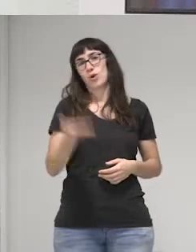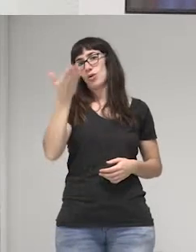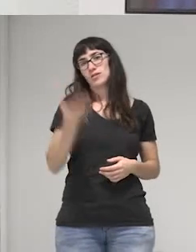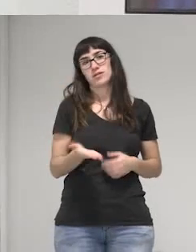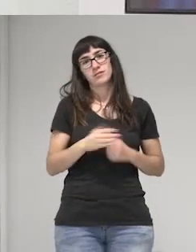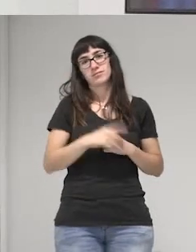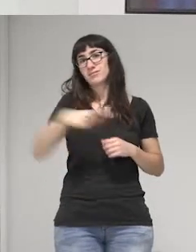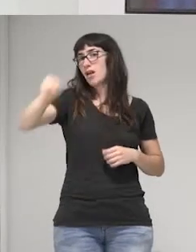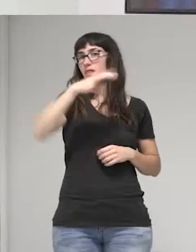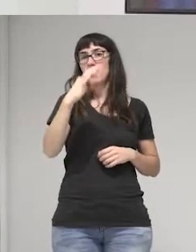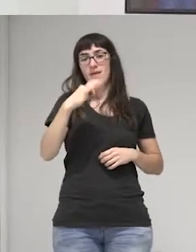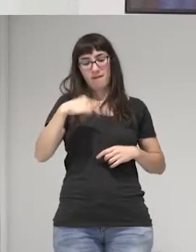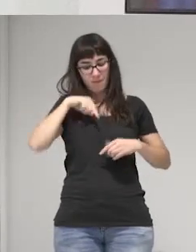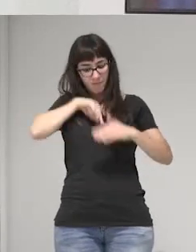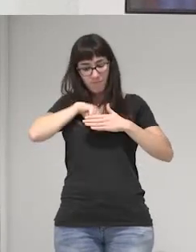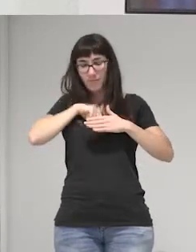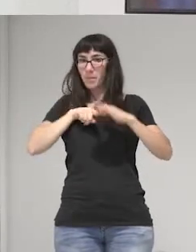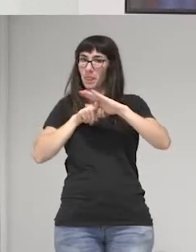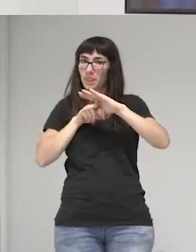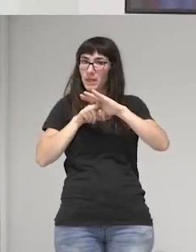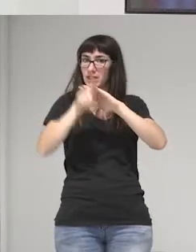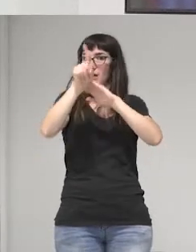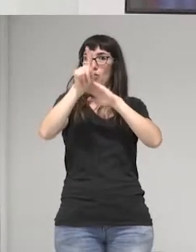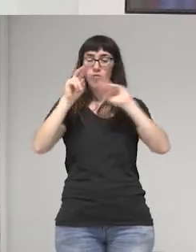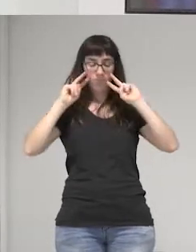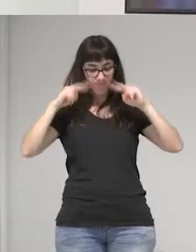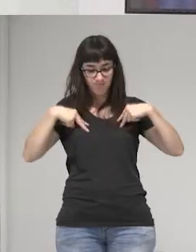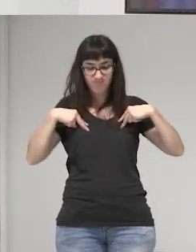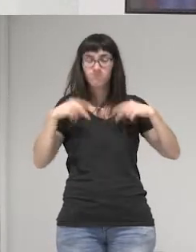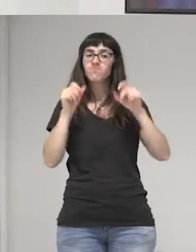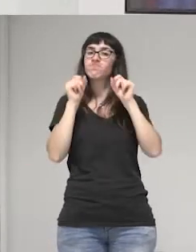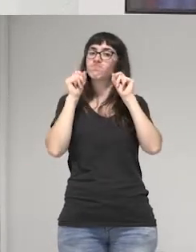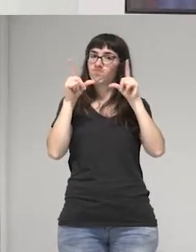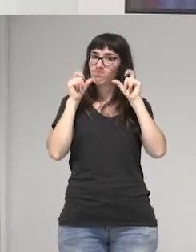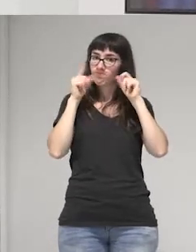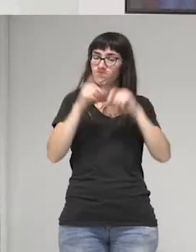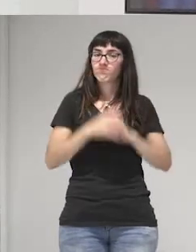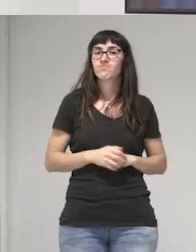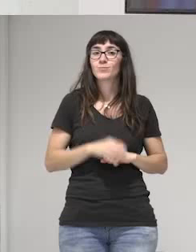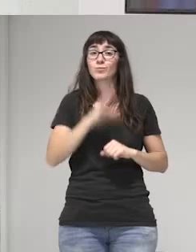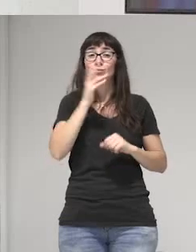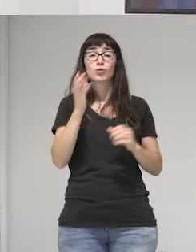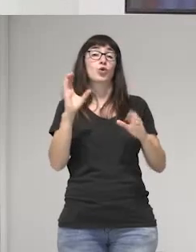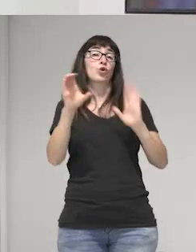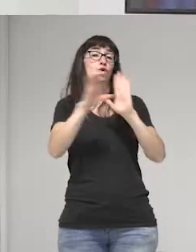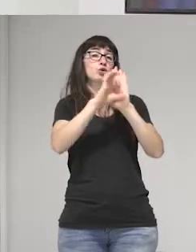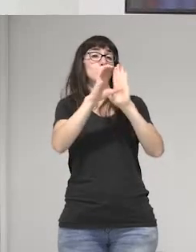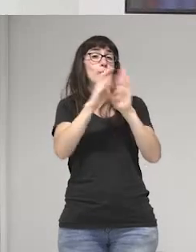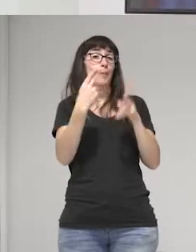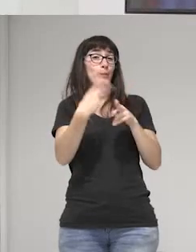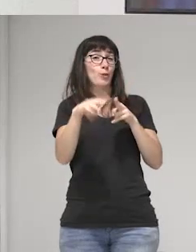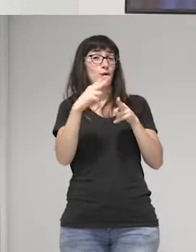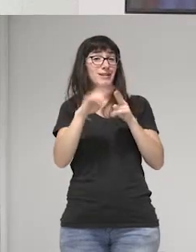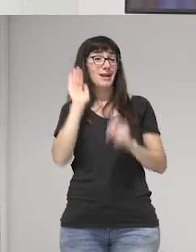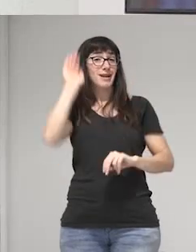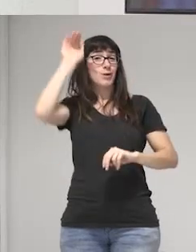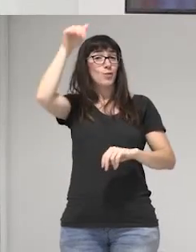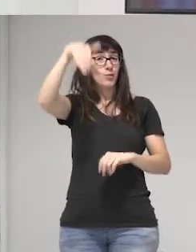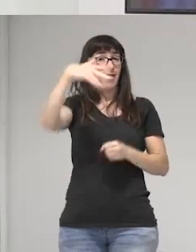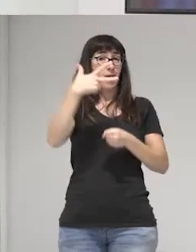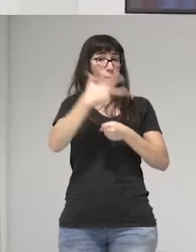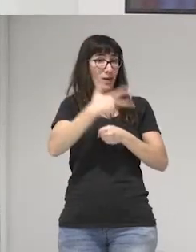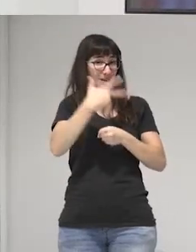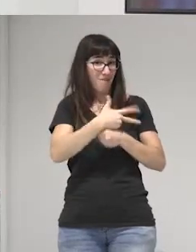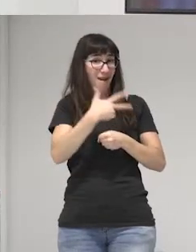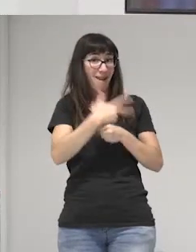tenemos que desarrollar y es algo que tenemos que descubrir. Y desde la Constitución Política de la República de Guatemala, y supongo que la de aquí